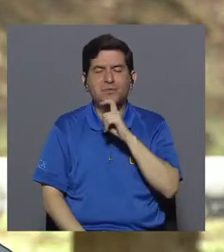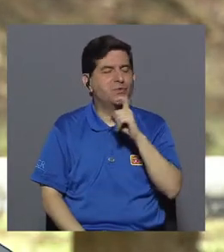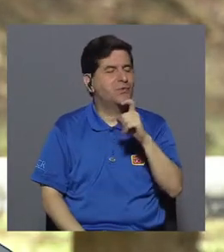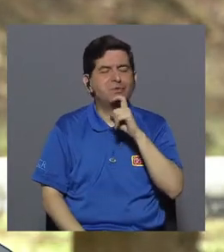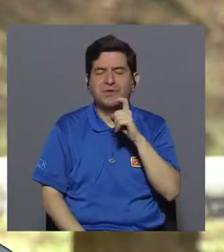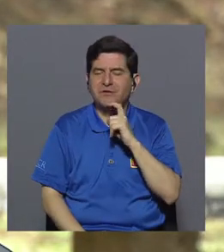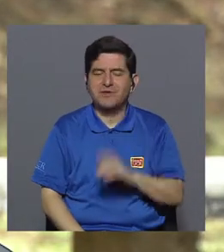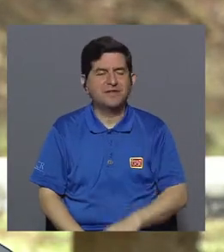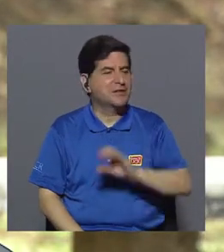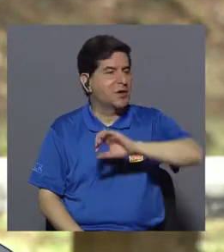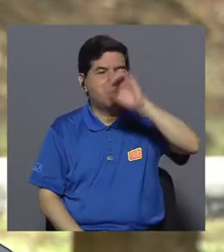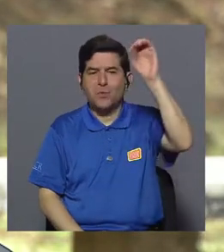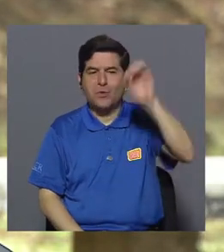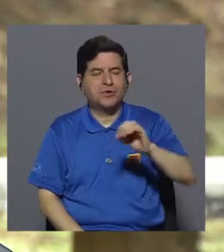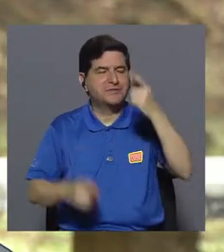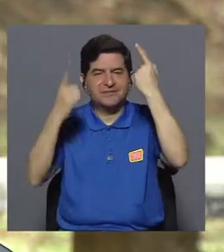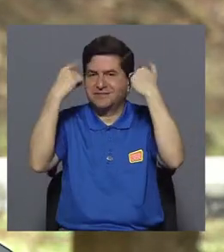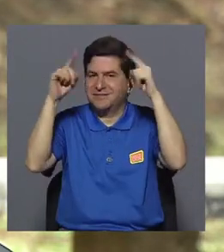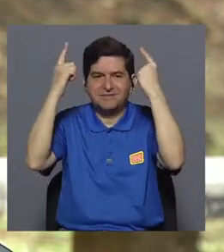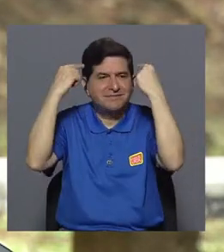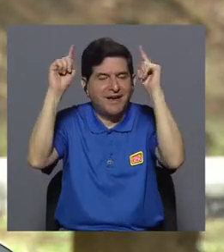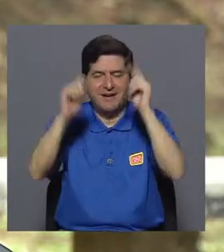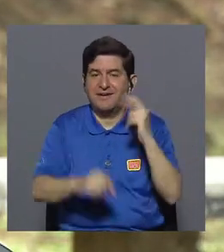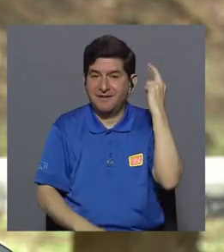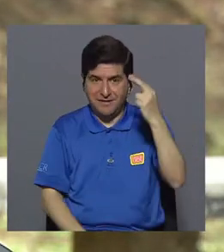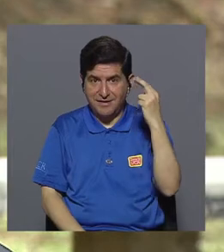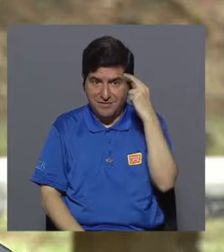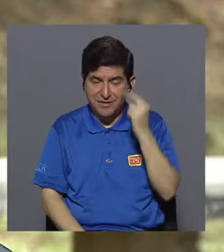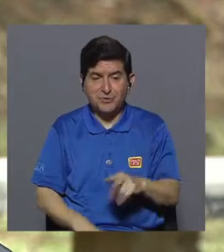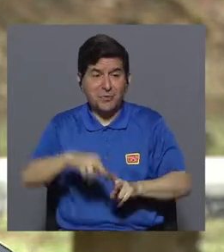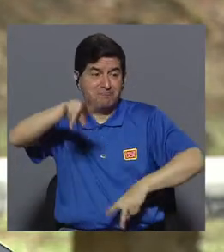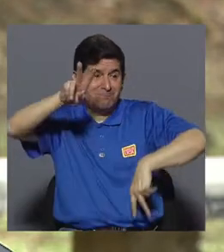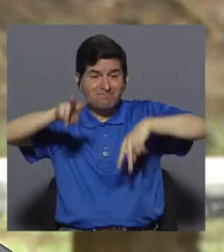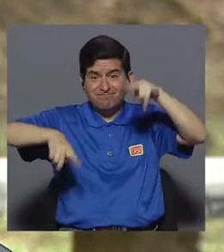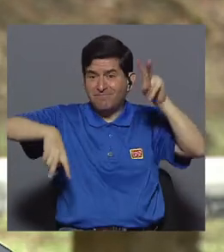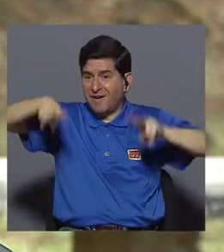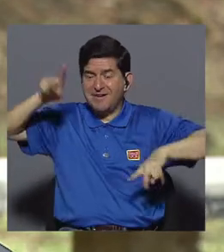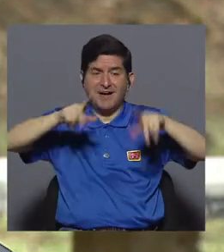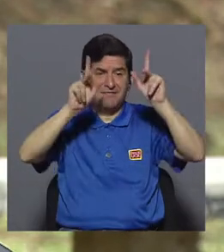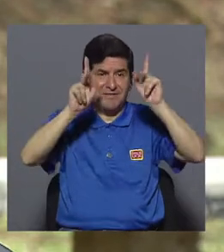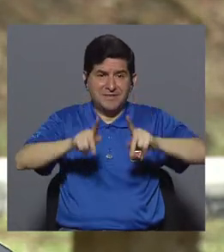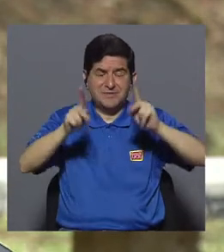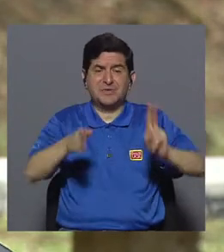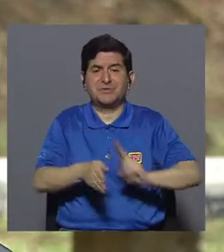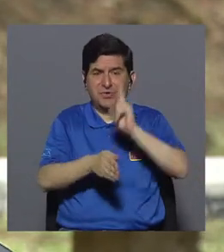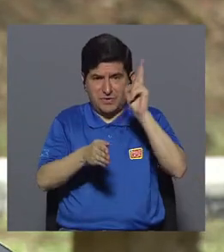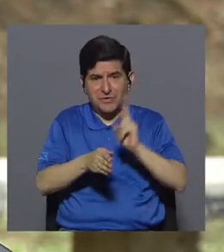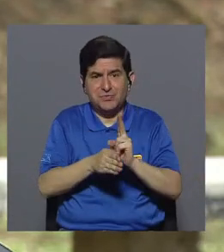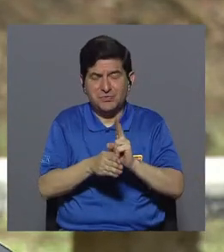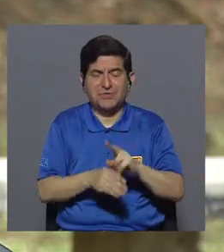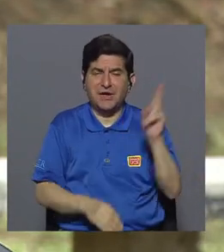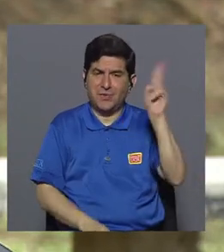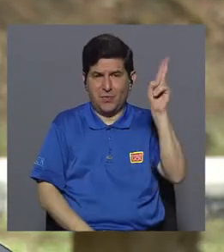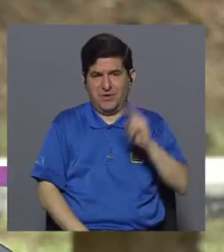sumamente difícil dar como un porcentaje de éxito debido a lo fluctuante que son los usuarios de la unidad PRECIP, ¿verdad? Son